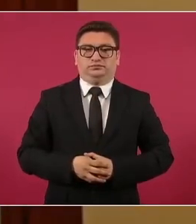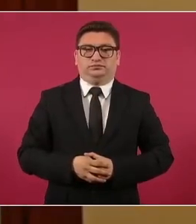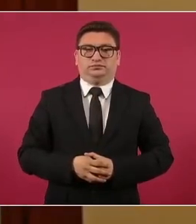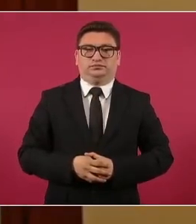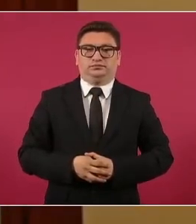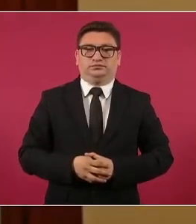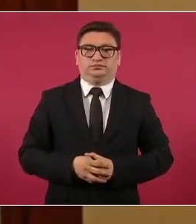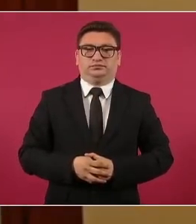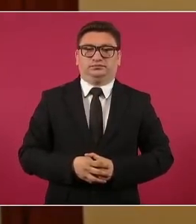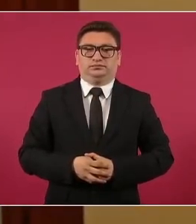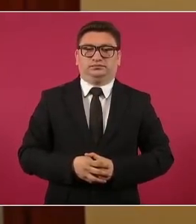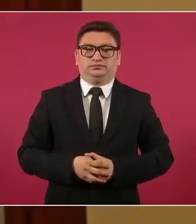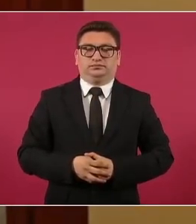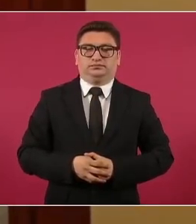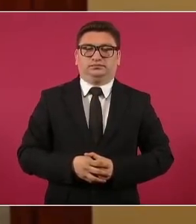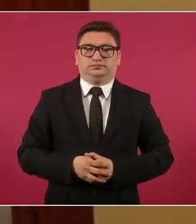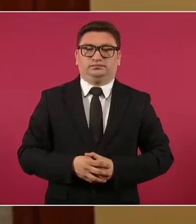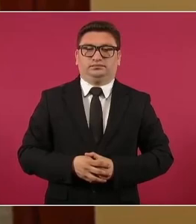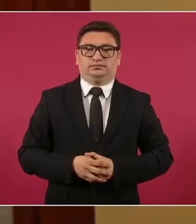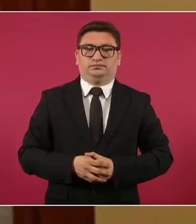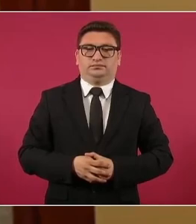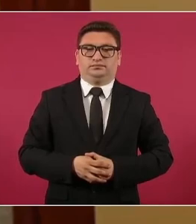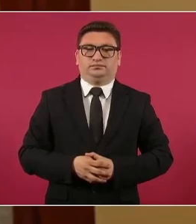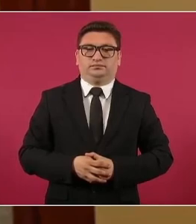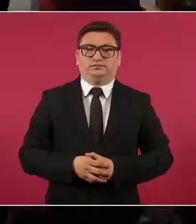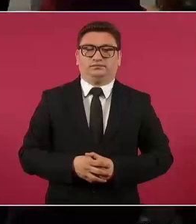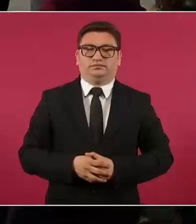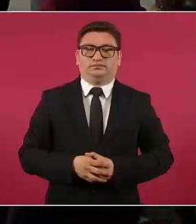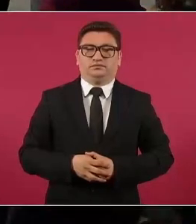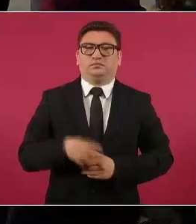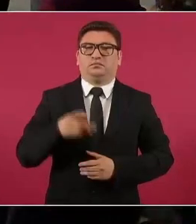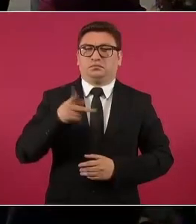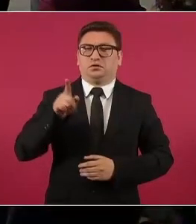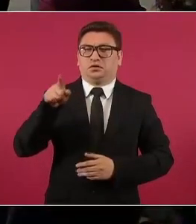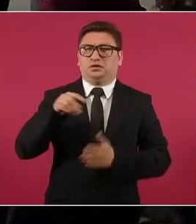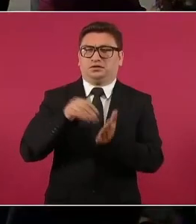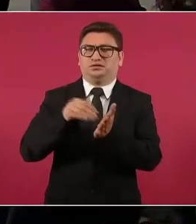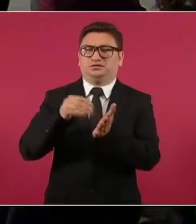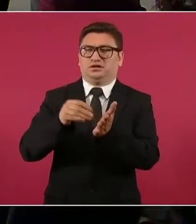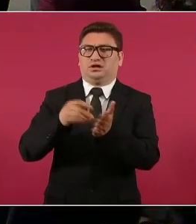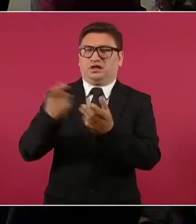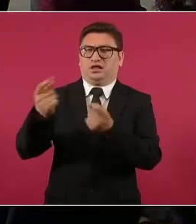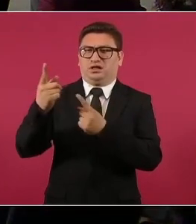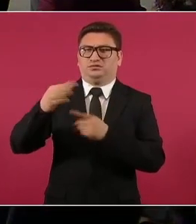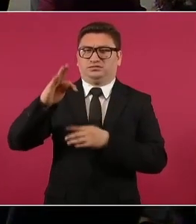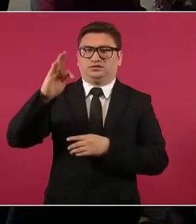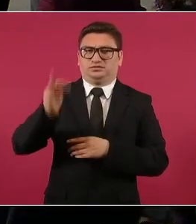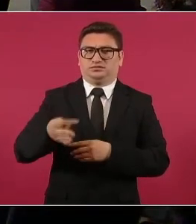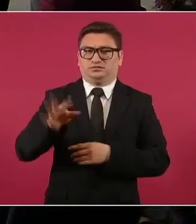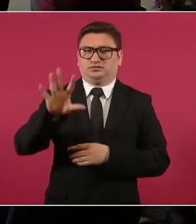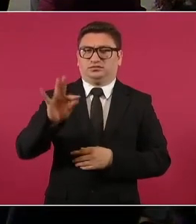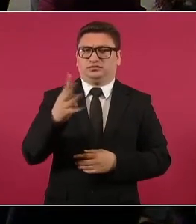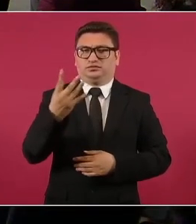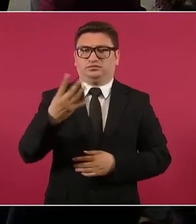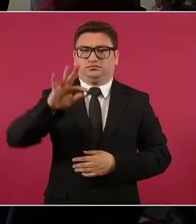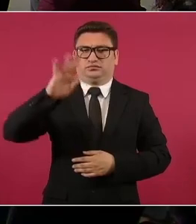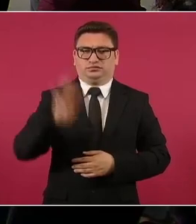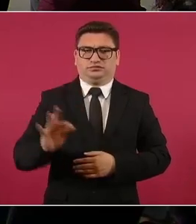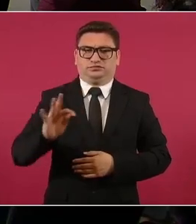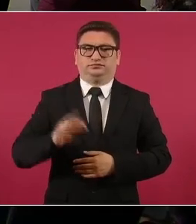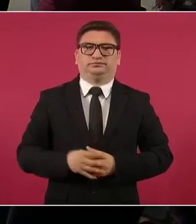tiene todavía aceptación, 44 por ciento.